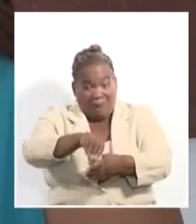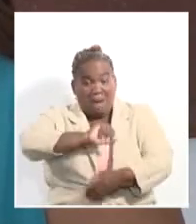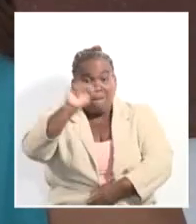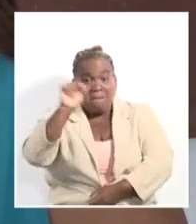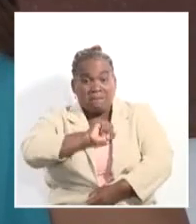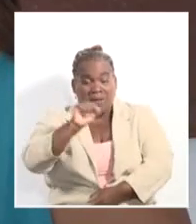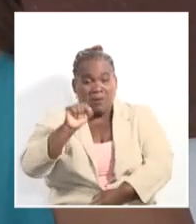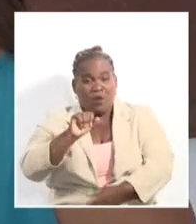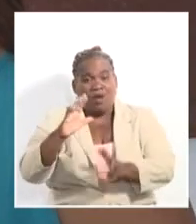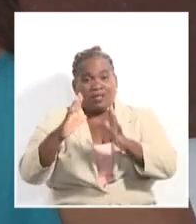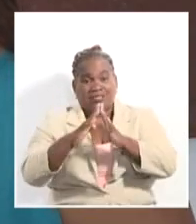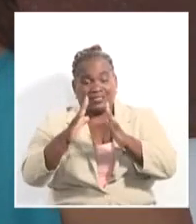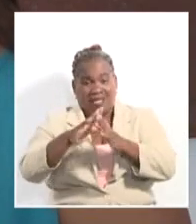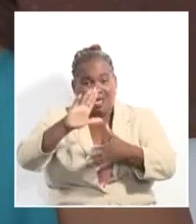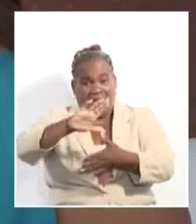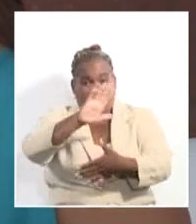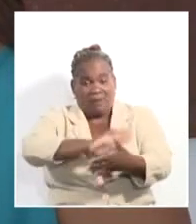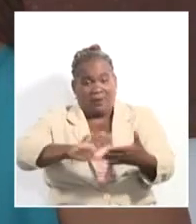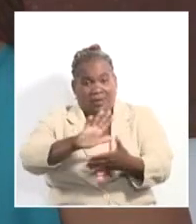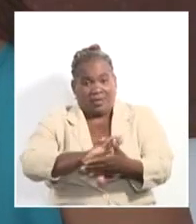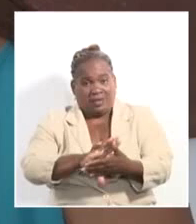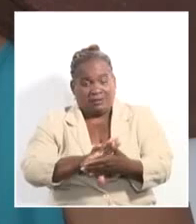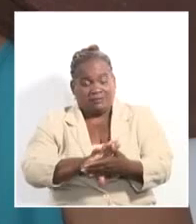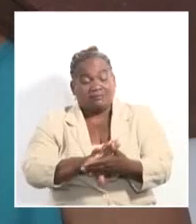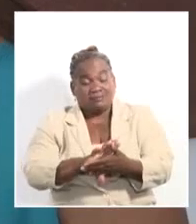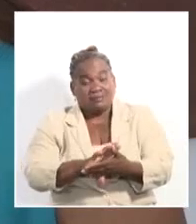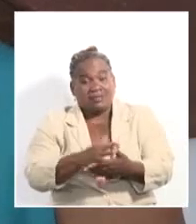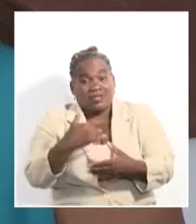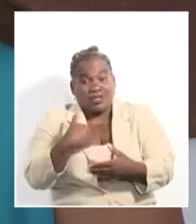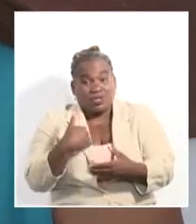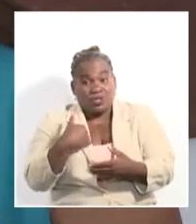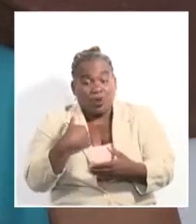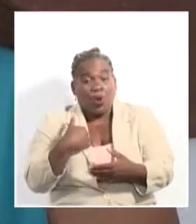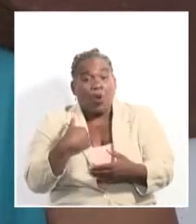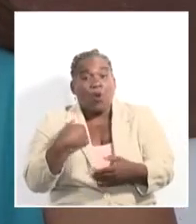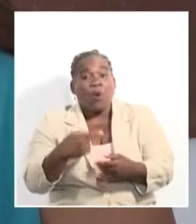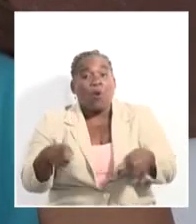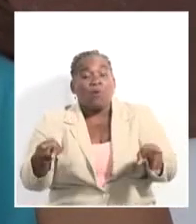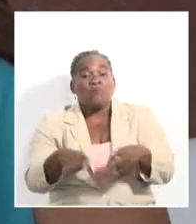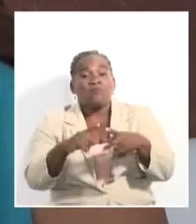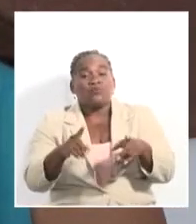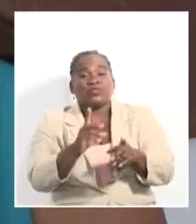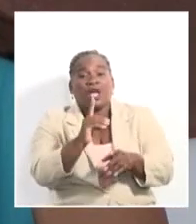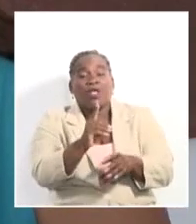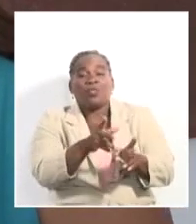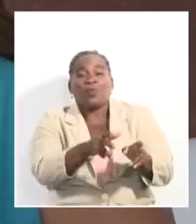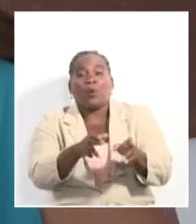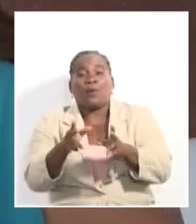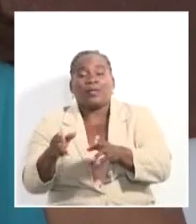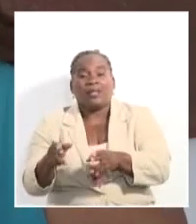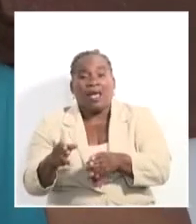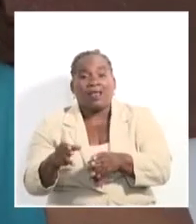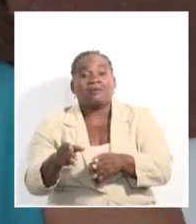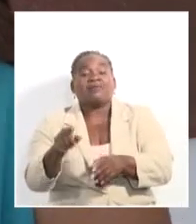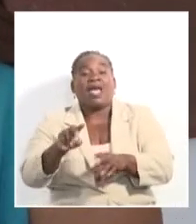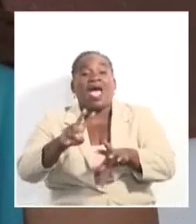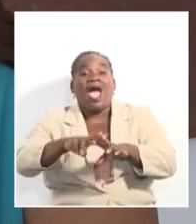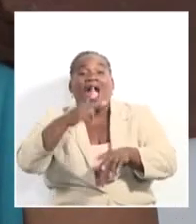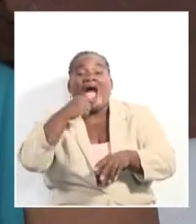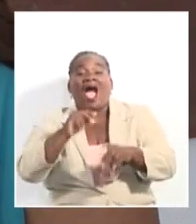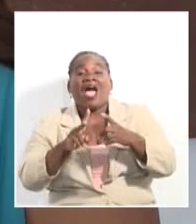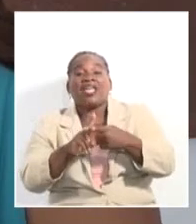Además, me unen a este sitio los lazos de haber hecho la música del documental Nuestra Idea y otras